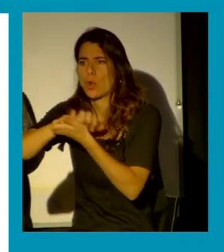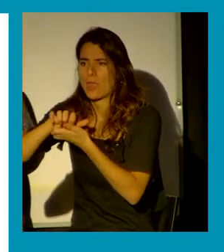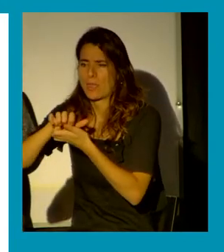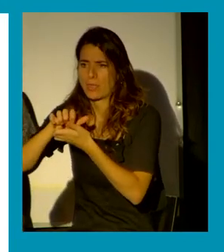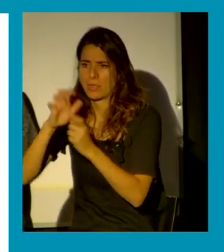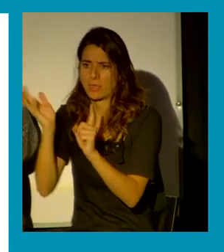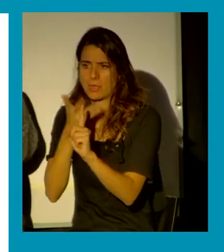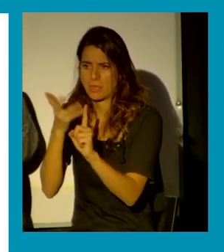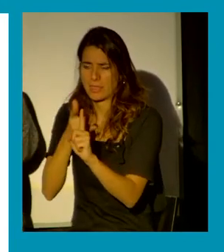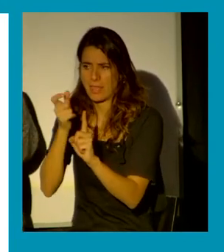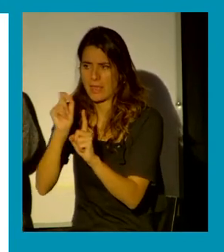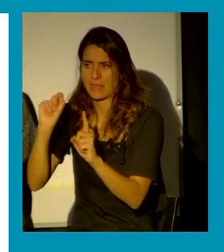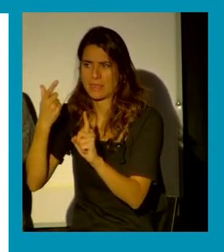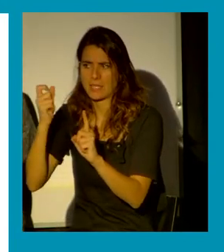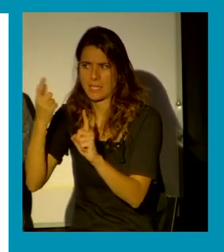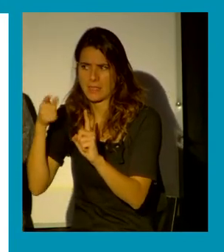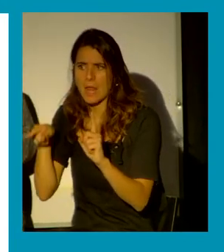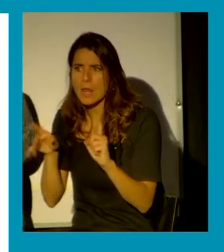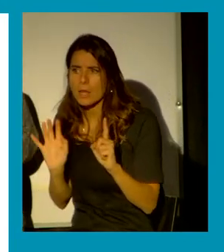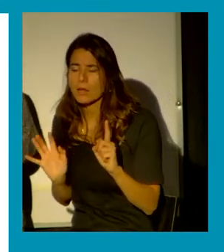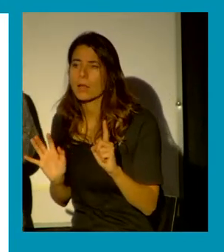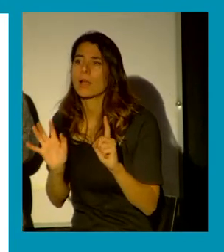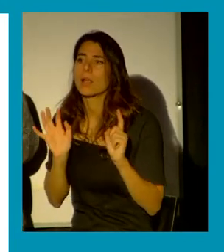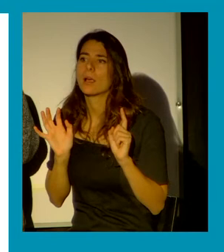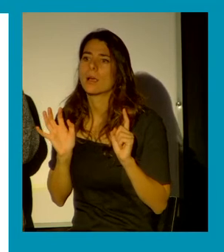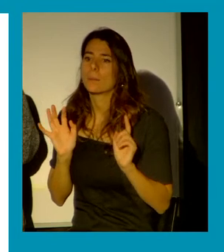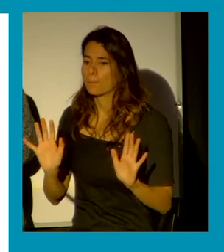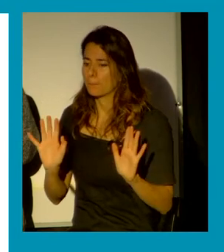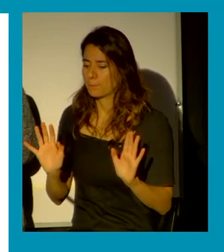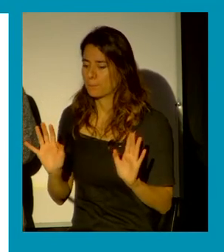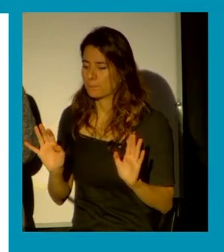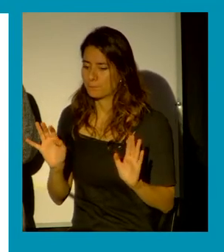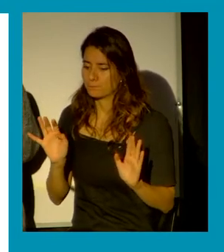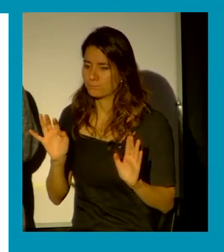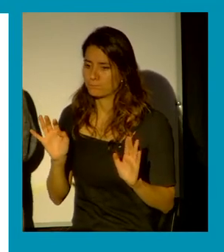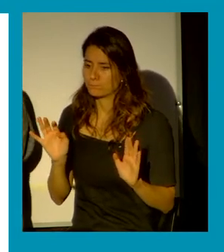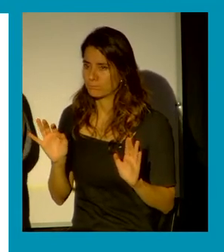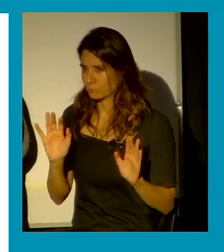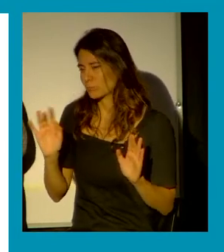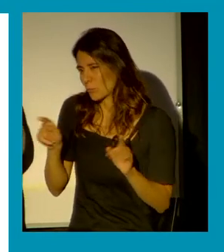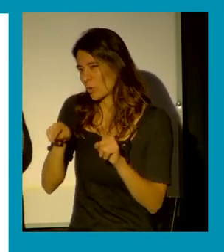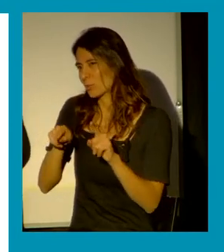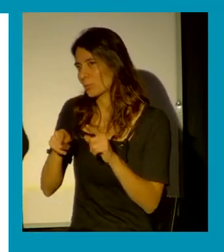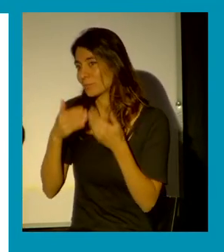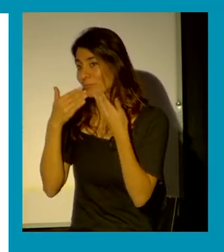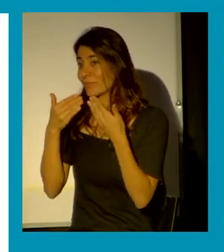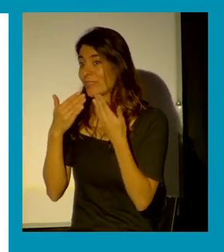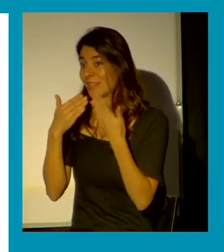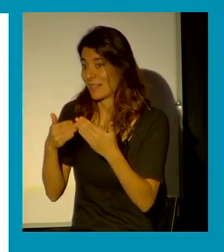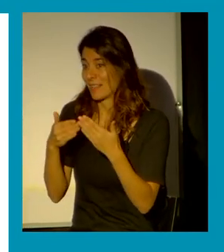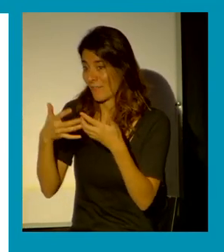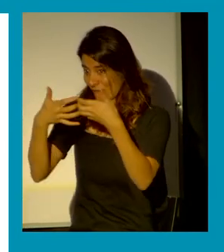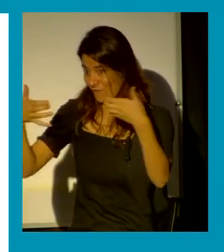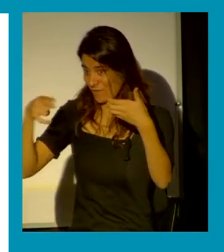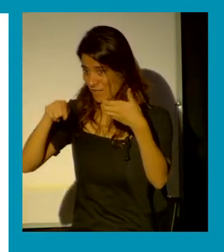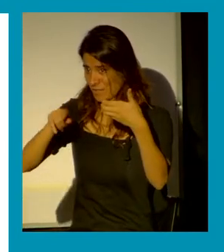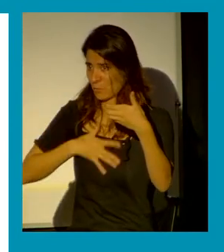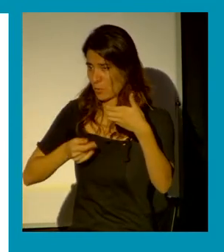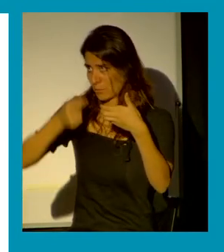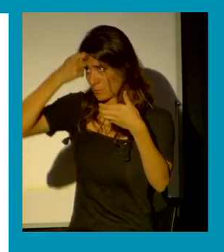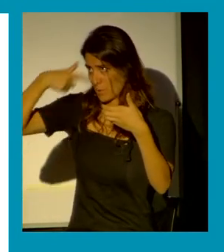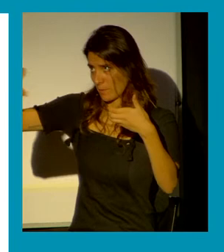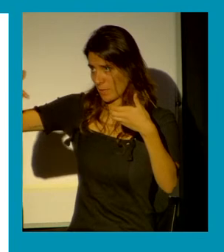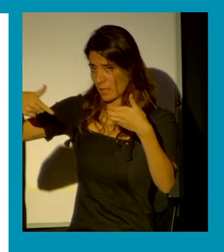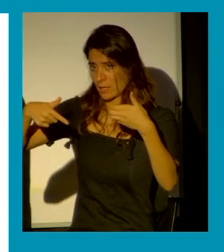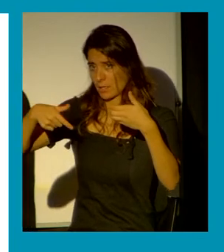lo que se decía aquí, viejas violencias en espacios nuevos. Bueno, acaba de dictarse